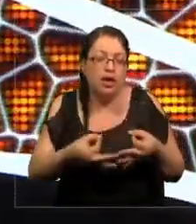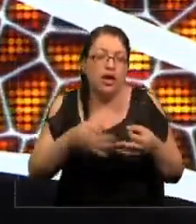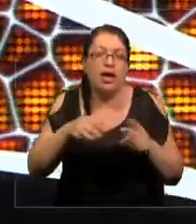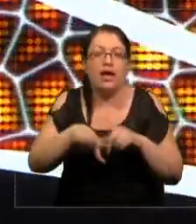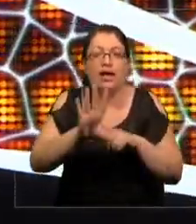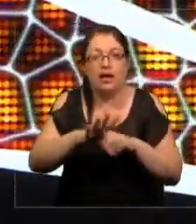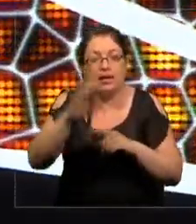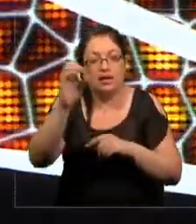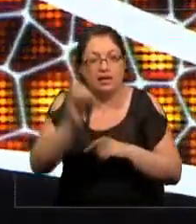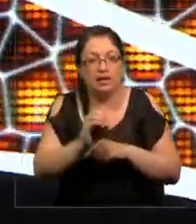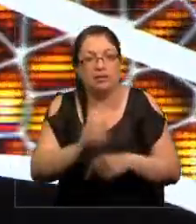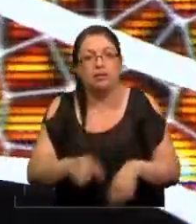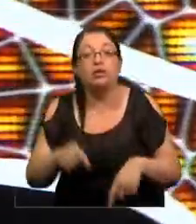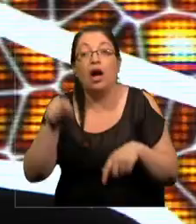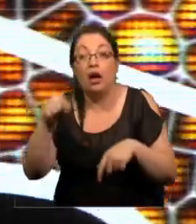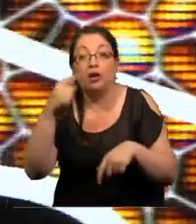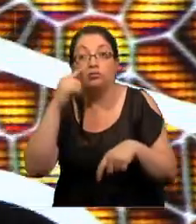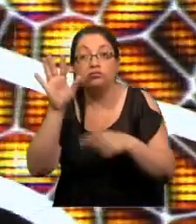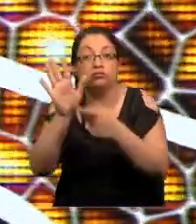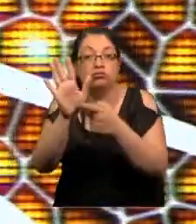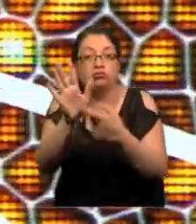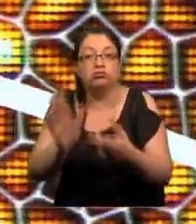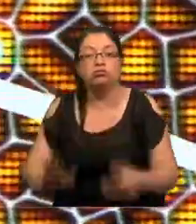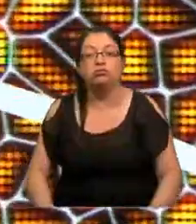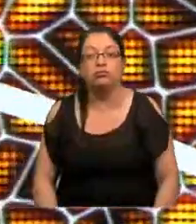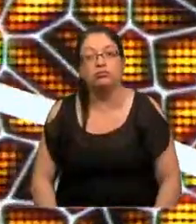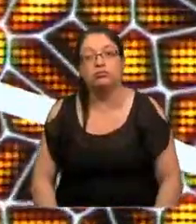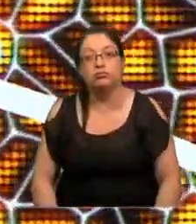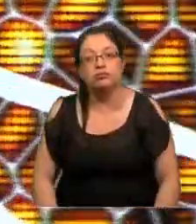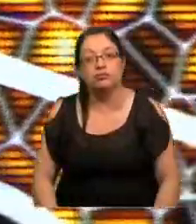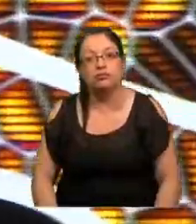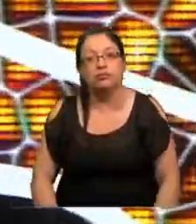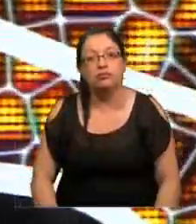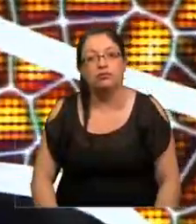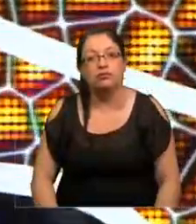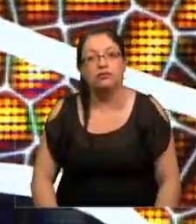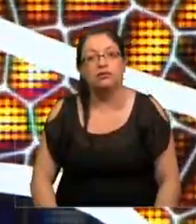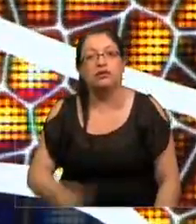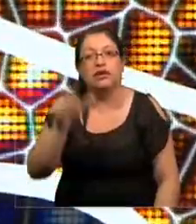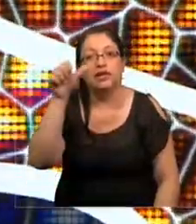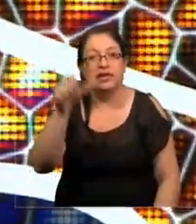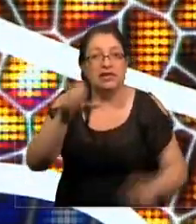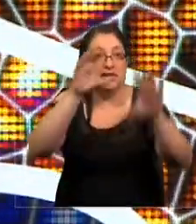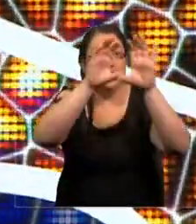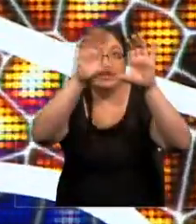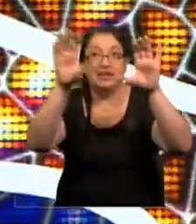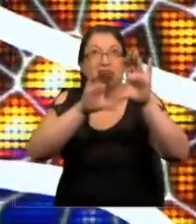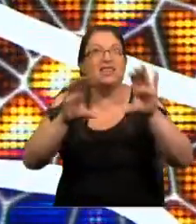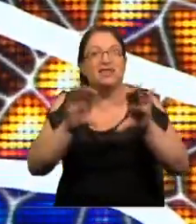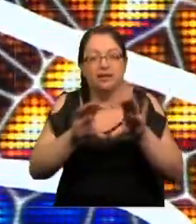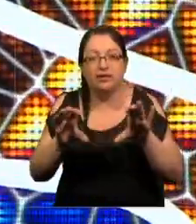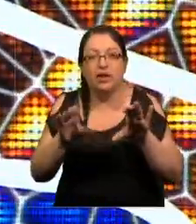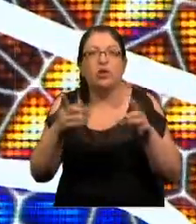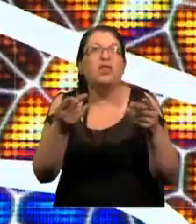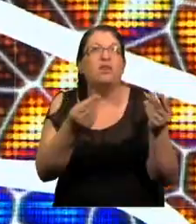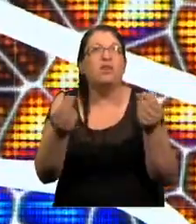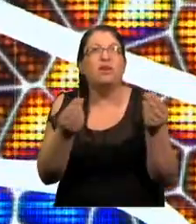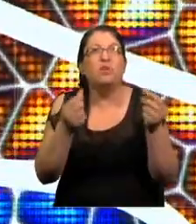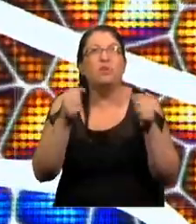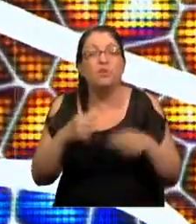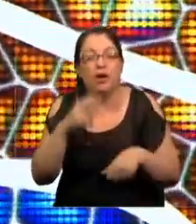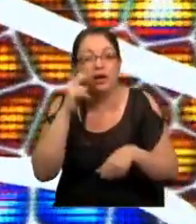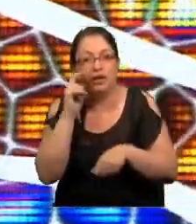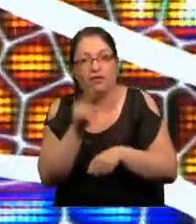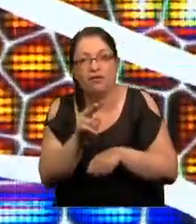parte del mundo. Aquí usted tiene seis métricas, seis países, y usted al logímetro puede ver